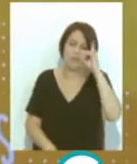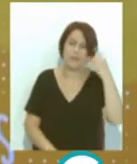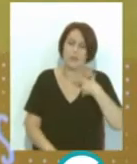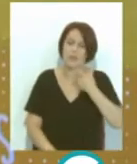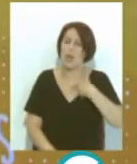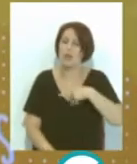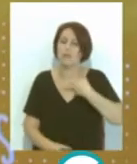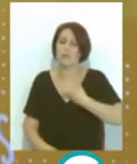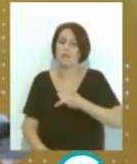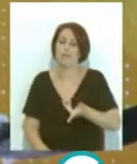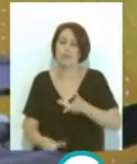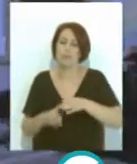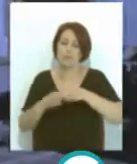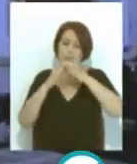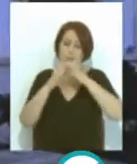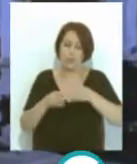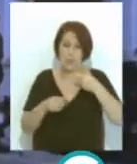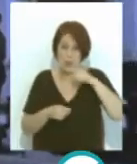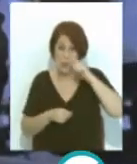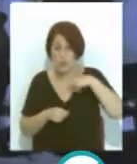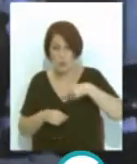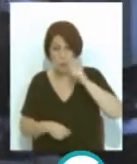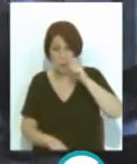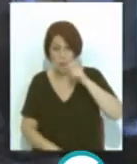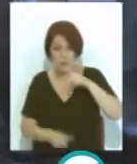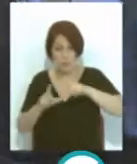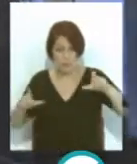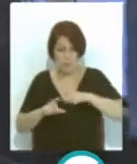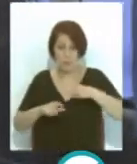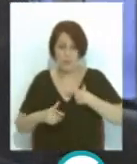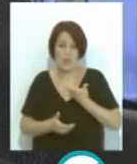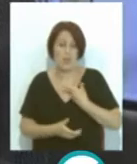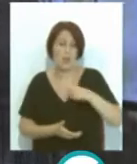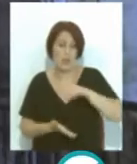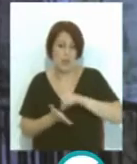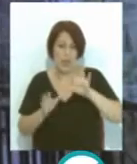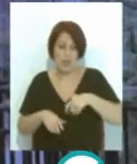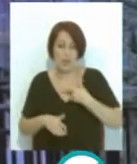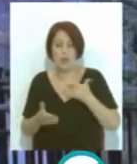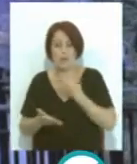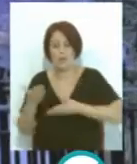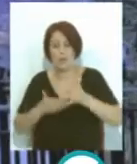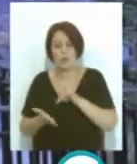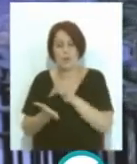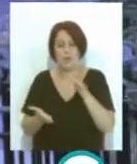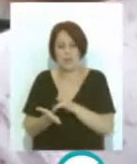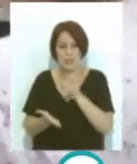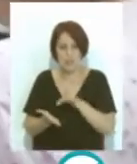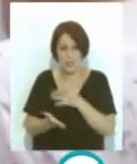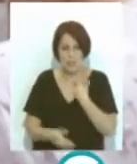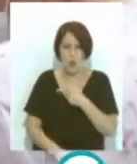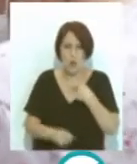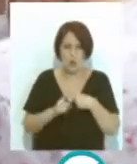de desayunos puesta en marcha por el patronato de turismo de la diputación de Cádiz en colaboración con la revista de Pepe Monforte Cosas de Comey